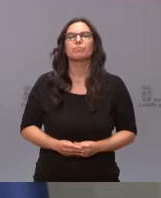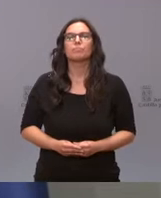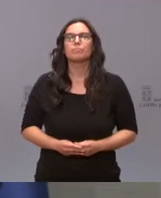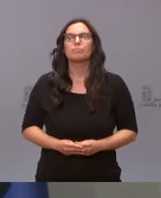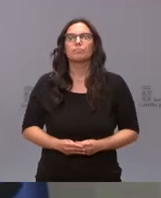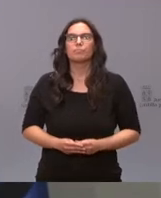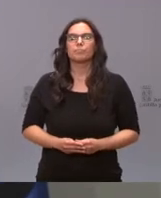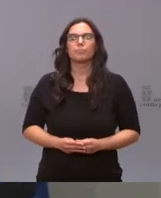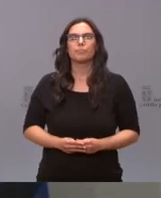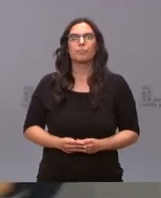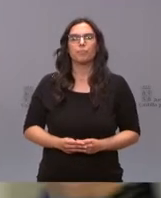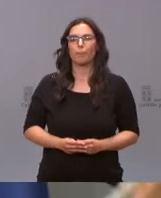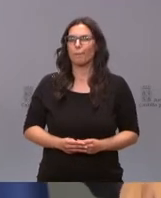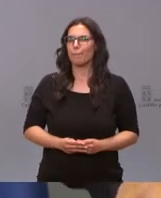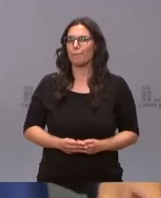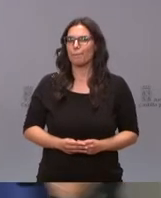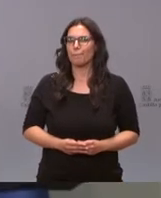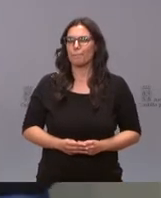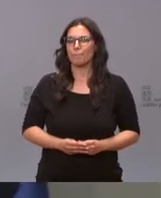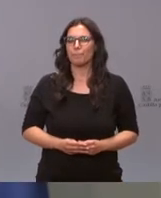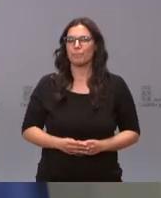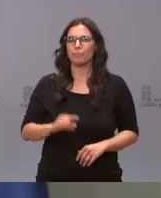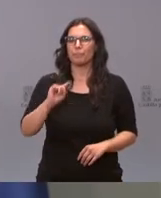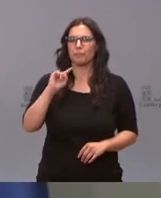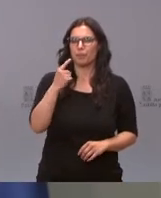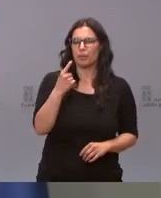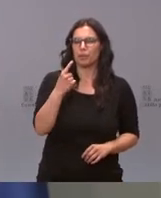Y, en primer lugar,